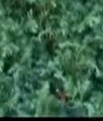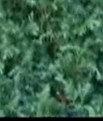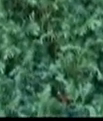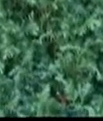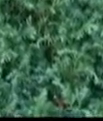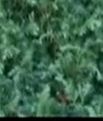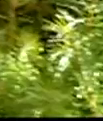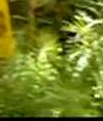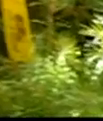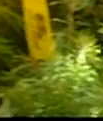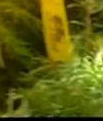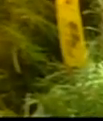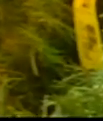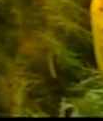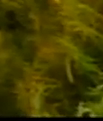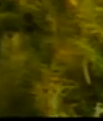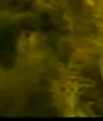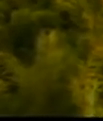Interfaces.